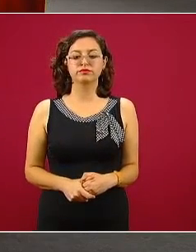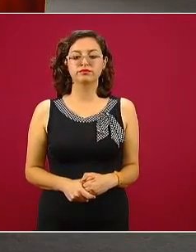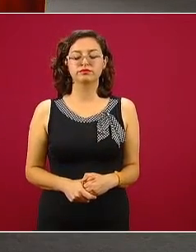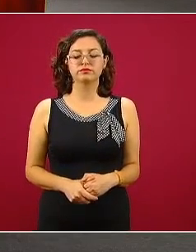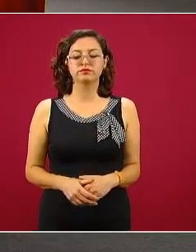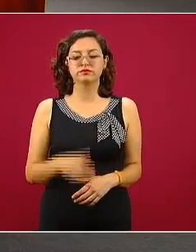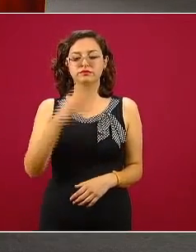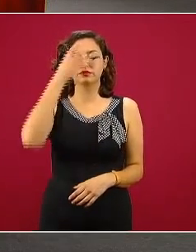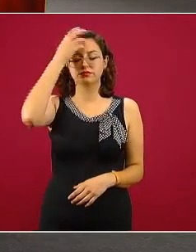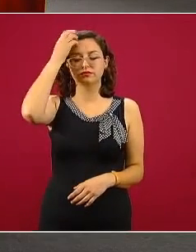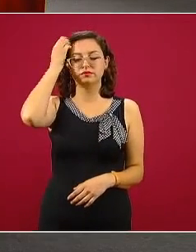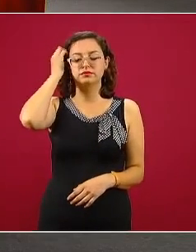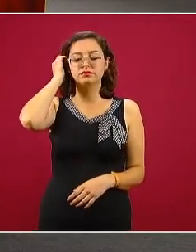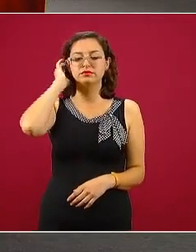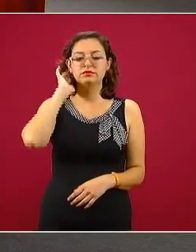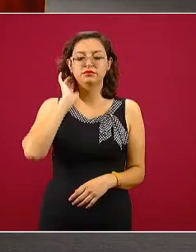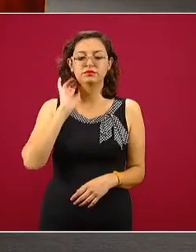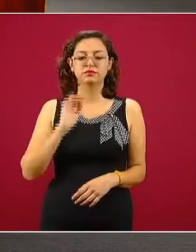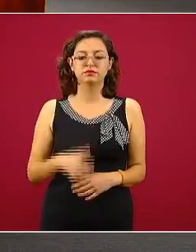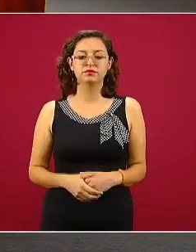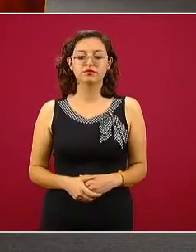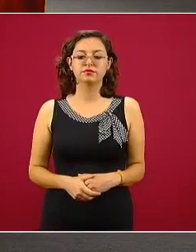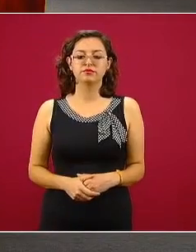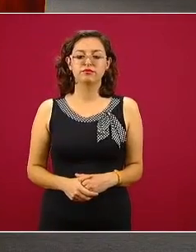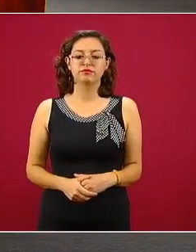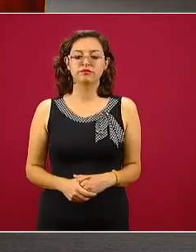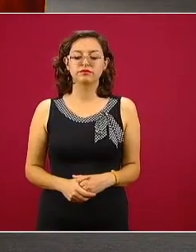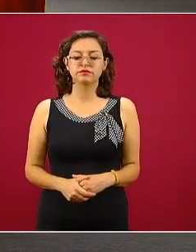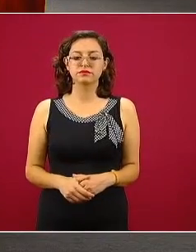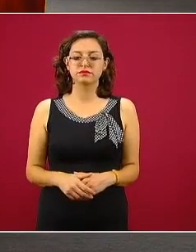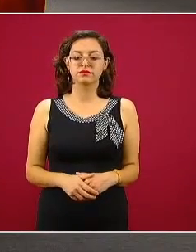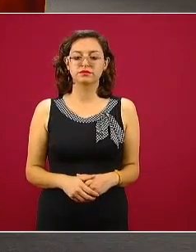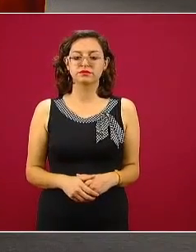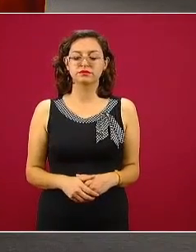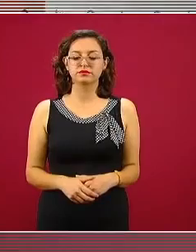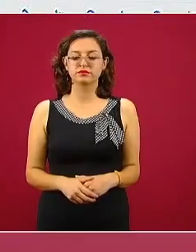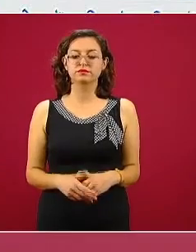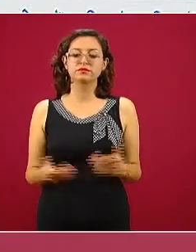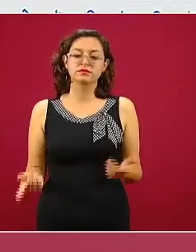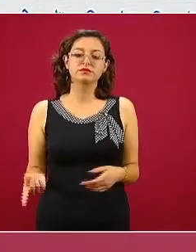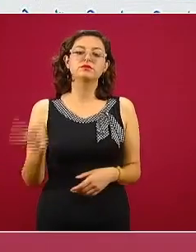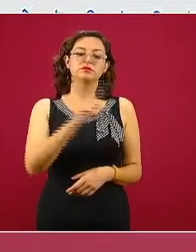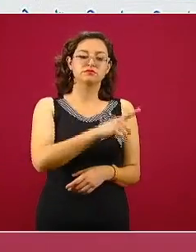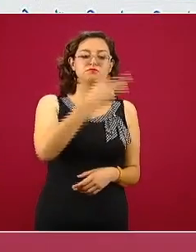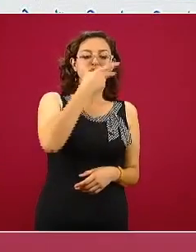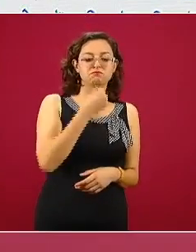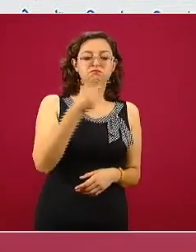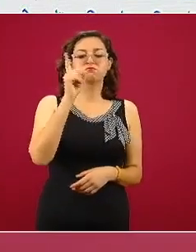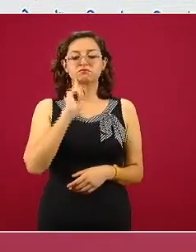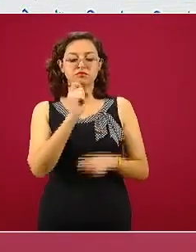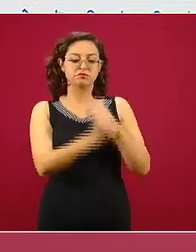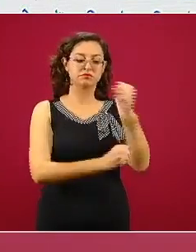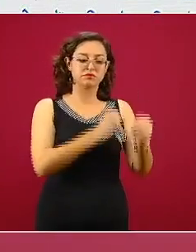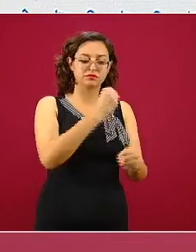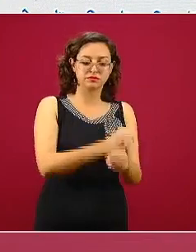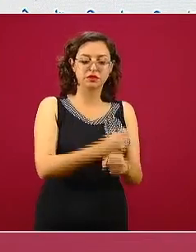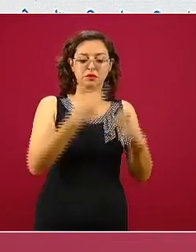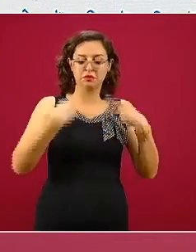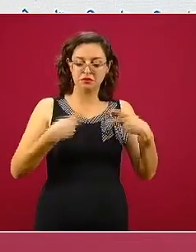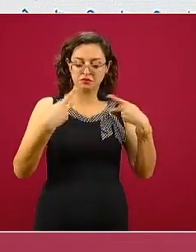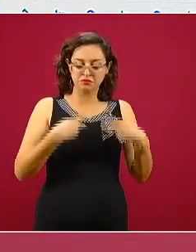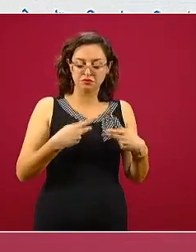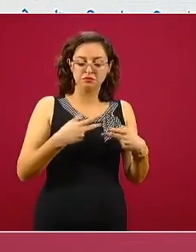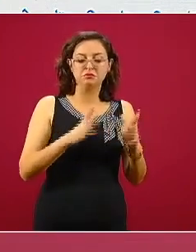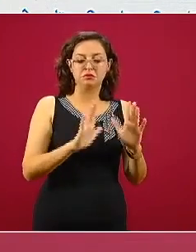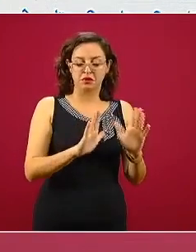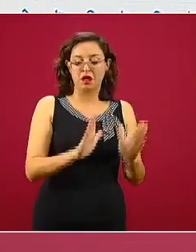Respecto a las defunciones, en la otra mostramos la distribución por sexo y edad de los casos, en este caso es de las personas que han perdido la